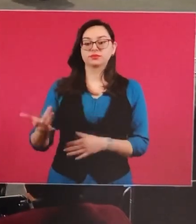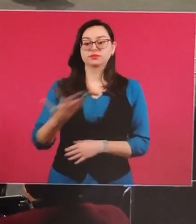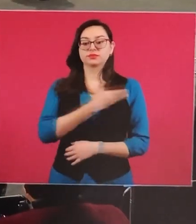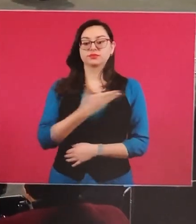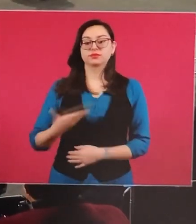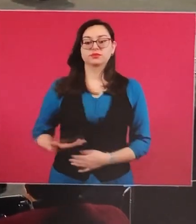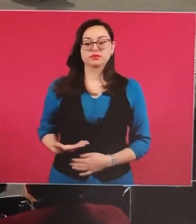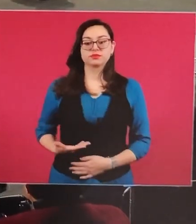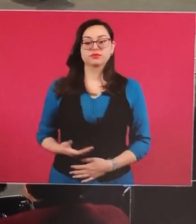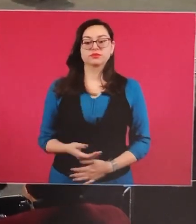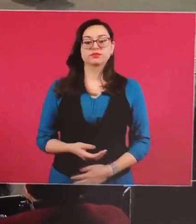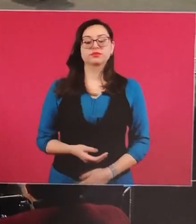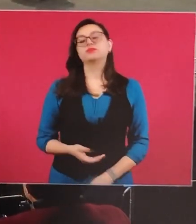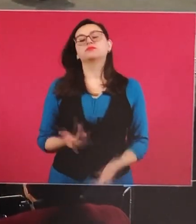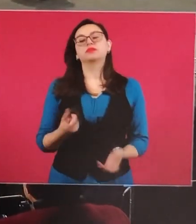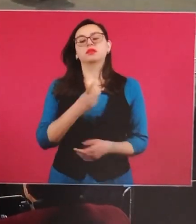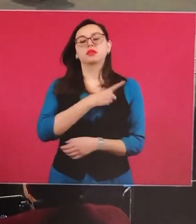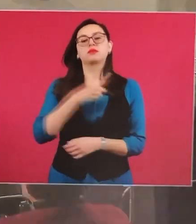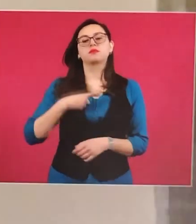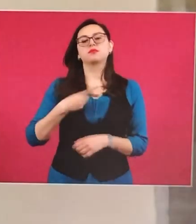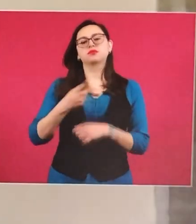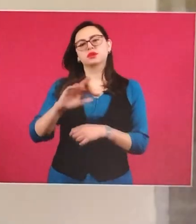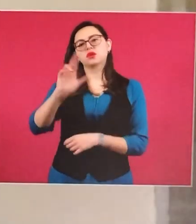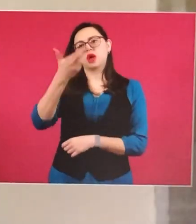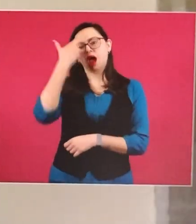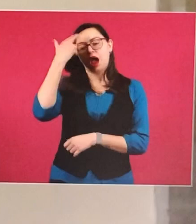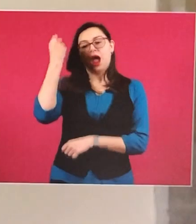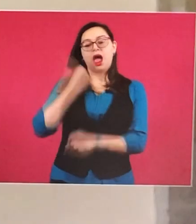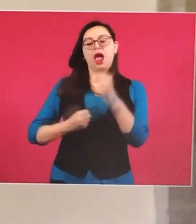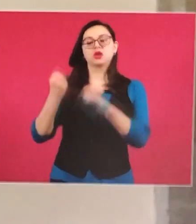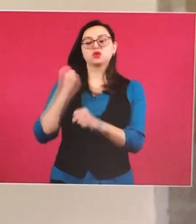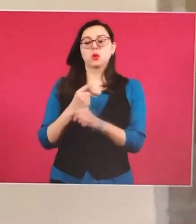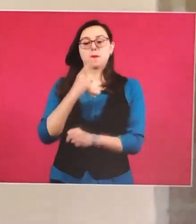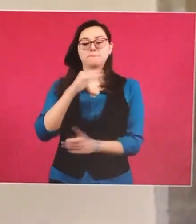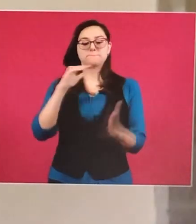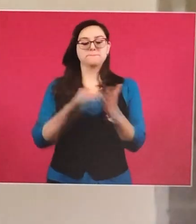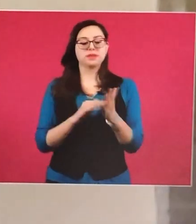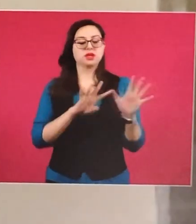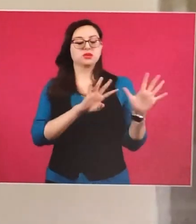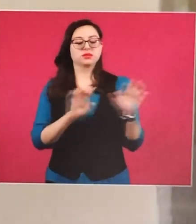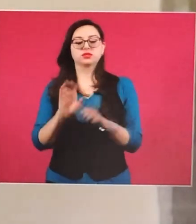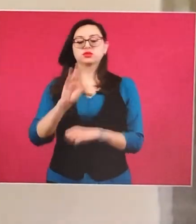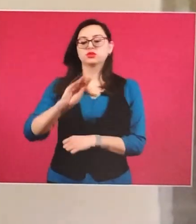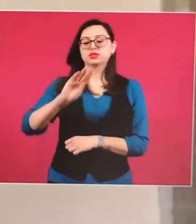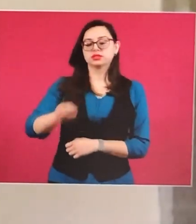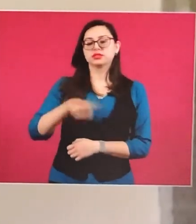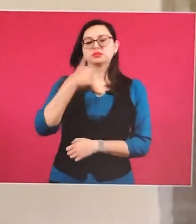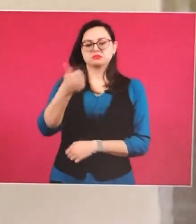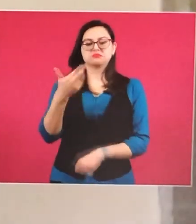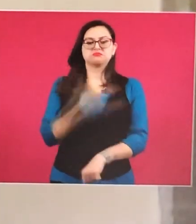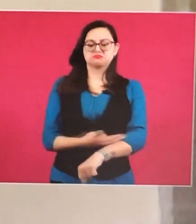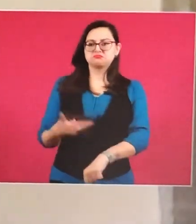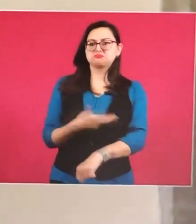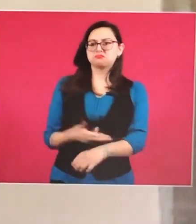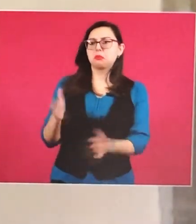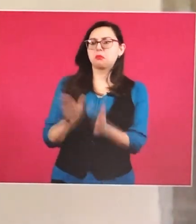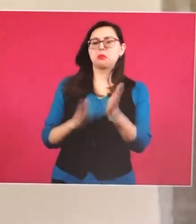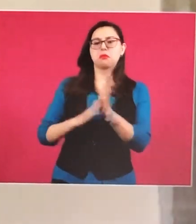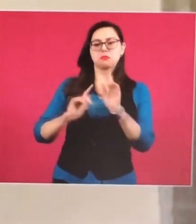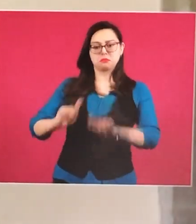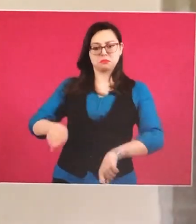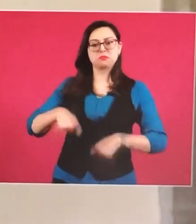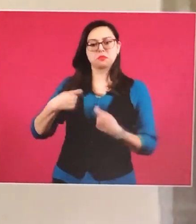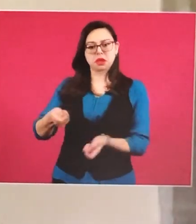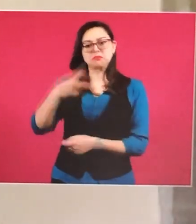mexicanos no es inédita. En 1986 se regularizaron tres millones de mexicanos. Entonces, lo que